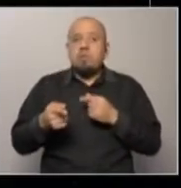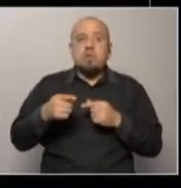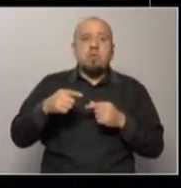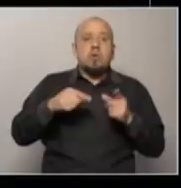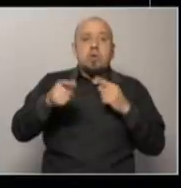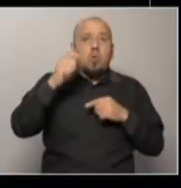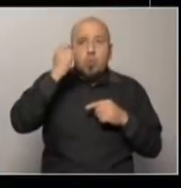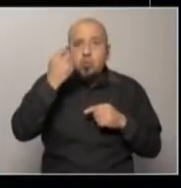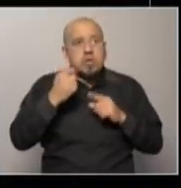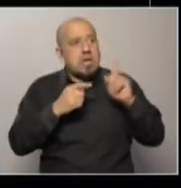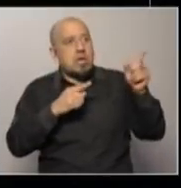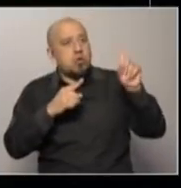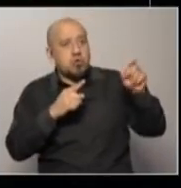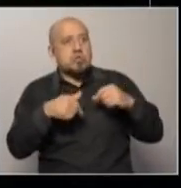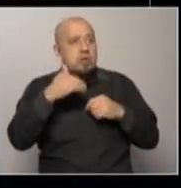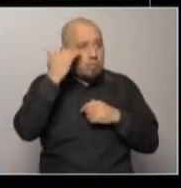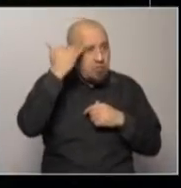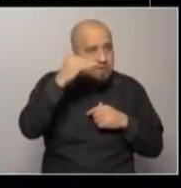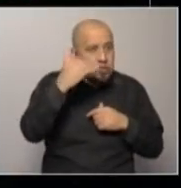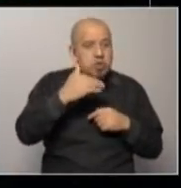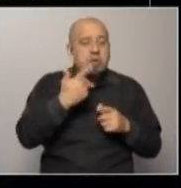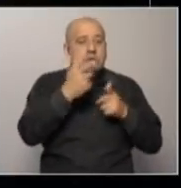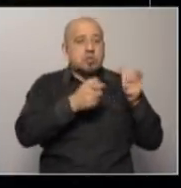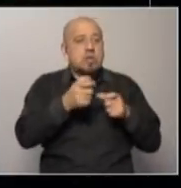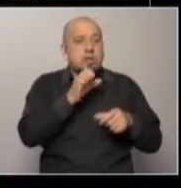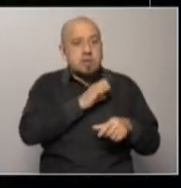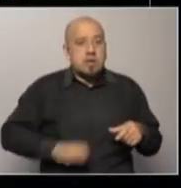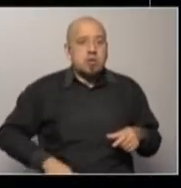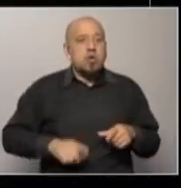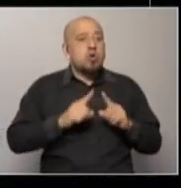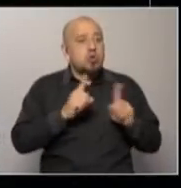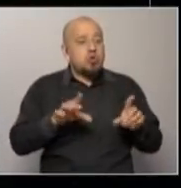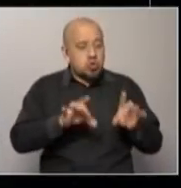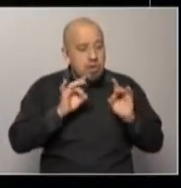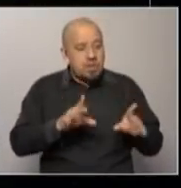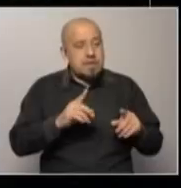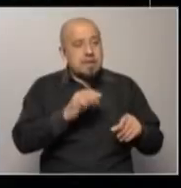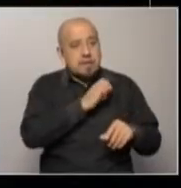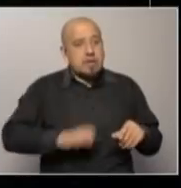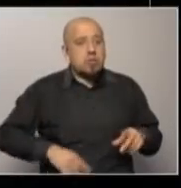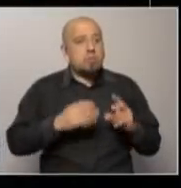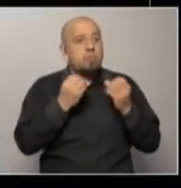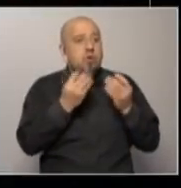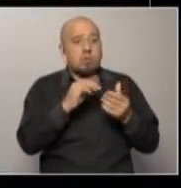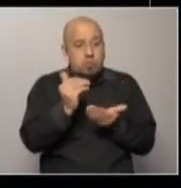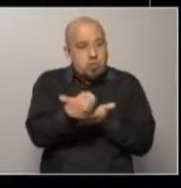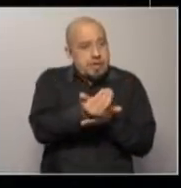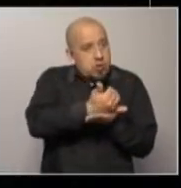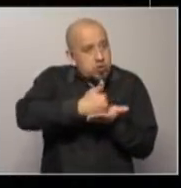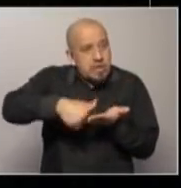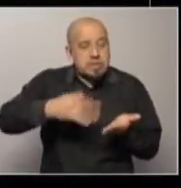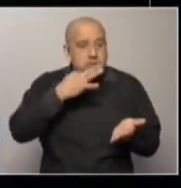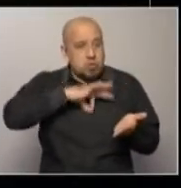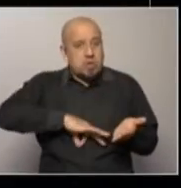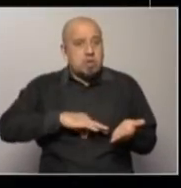de la UTE a cualquier cosa que involucre personal en el Estado y no solo lo del personal sino también los recortes de los gastos porque cuando uno hace un recorte duro y